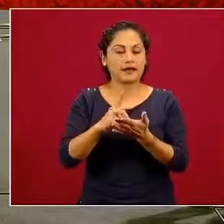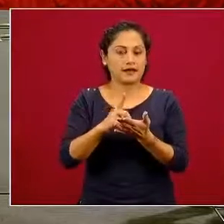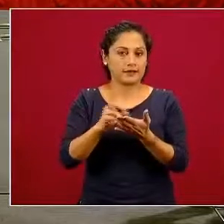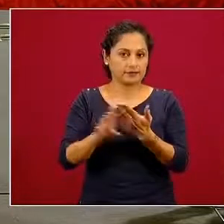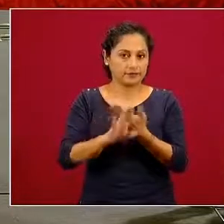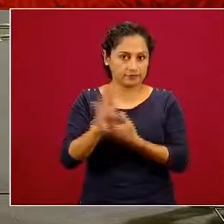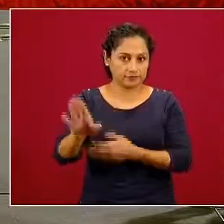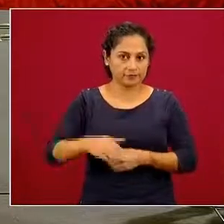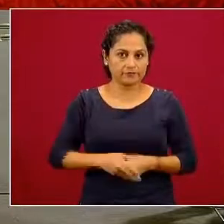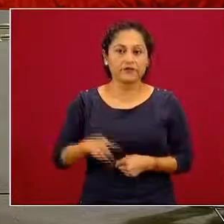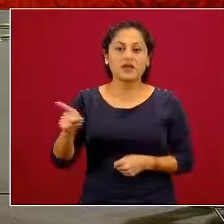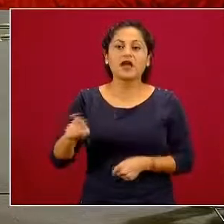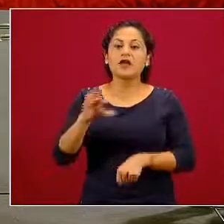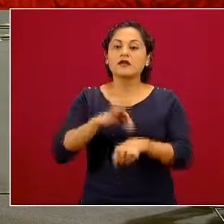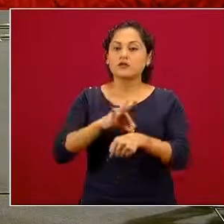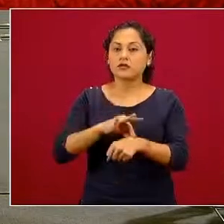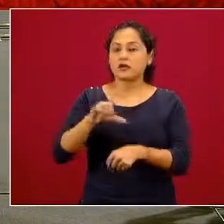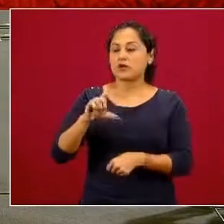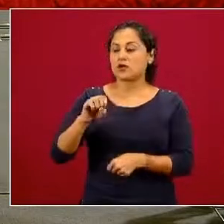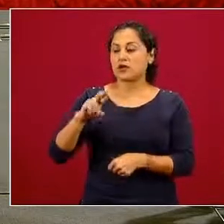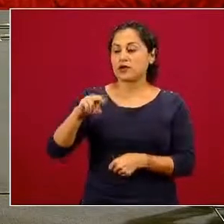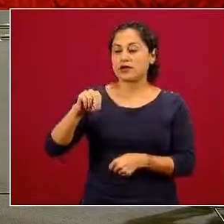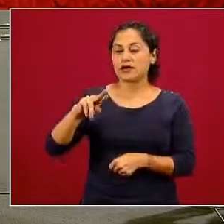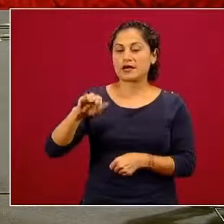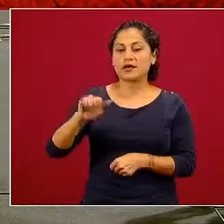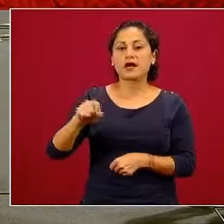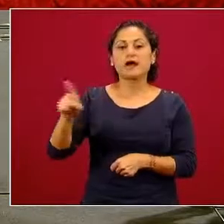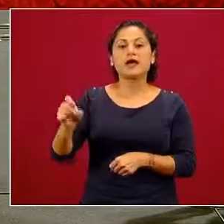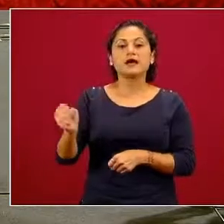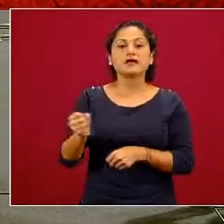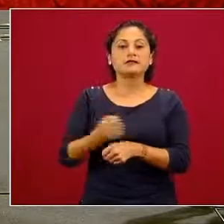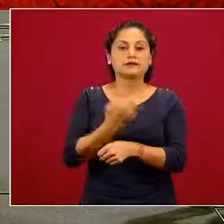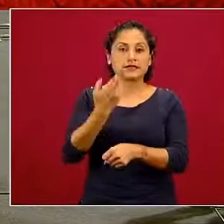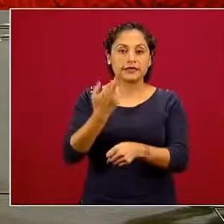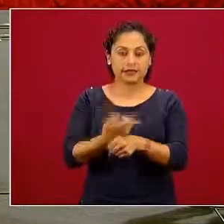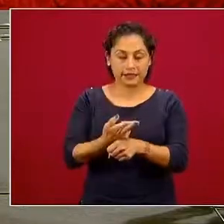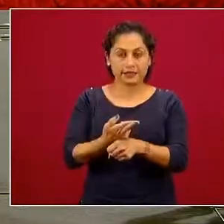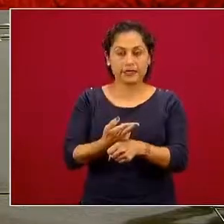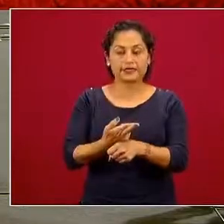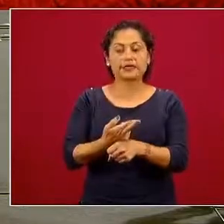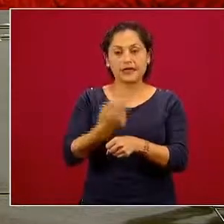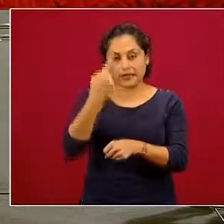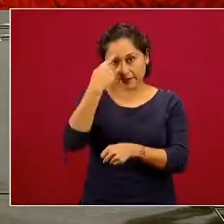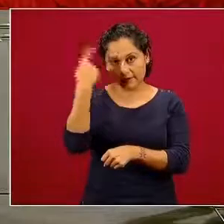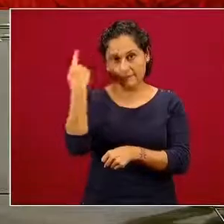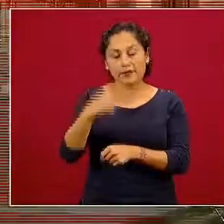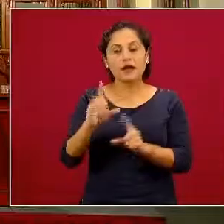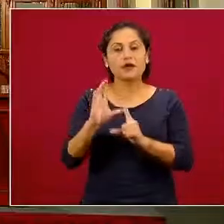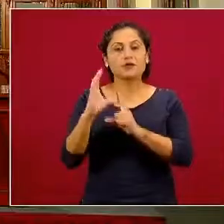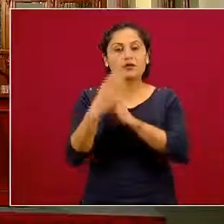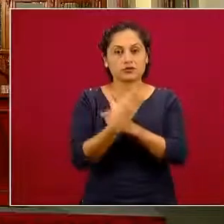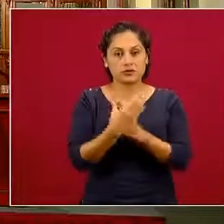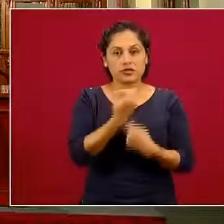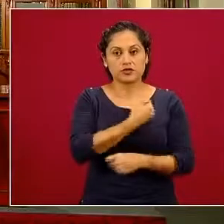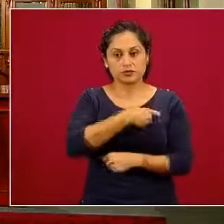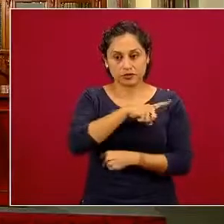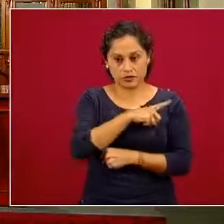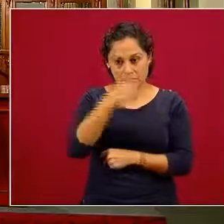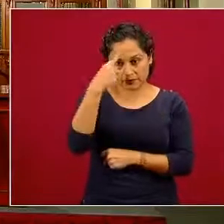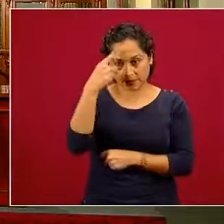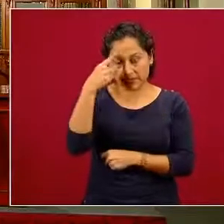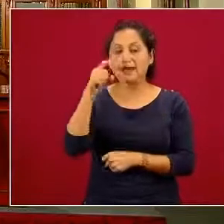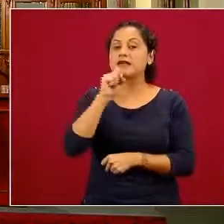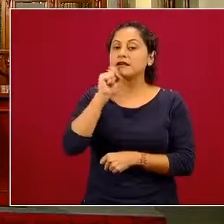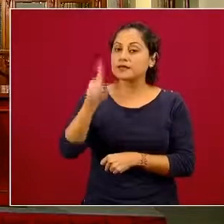doctora Lorena Rodríguez Bórez, secretaria técnica del Consejo Nacional de Salud Mental, y también el doctor Gaby Zavicki,